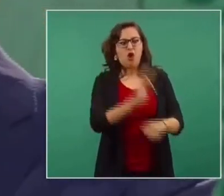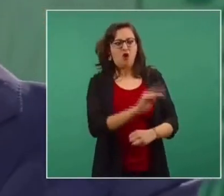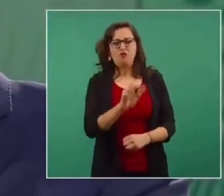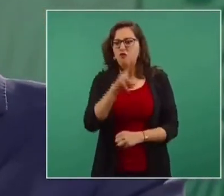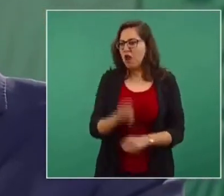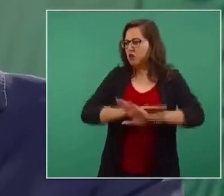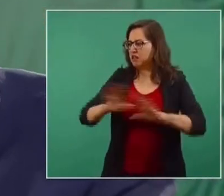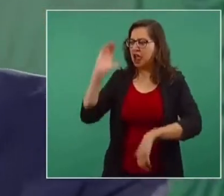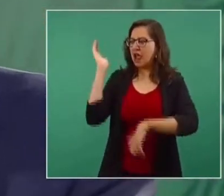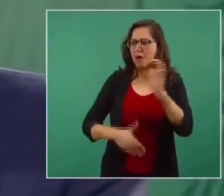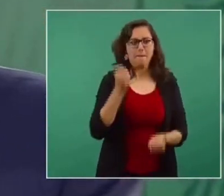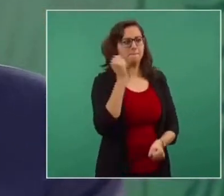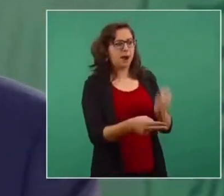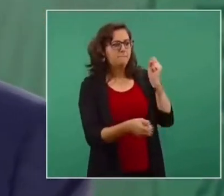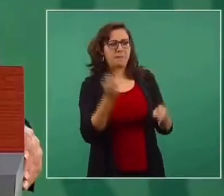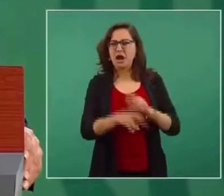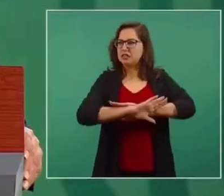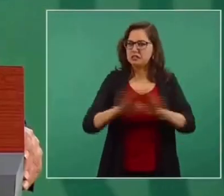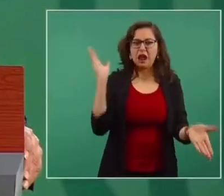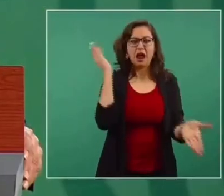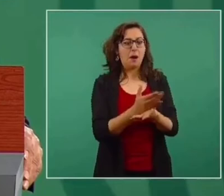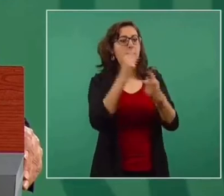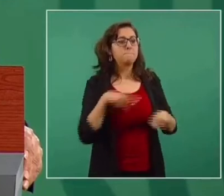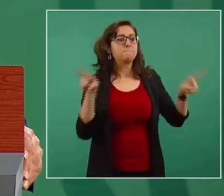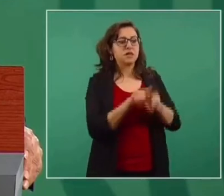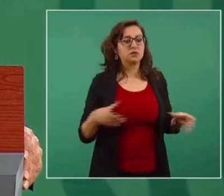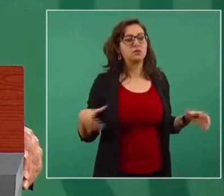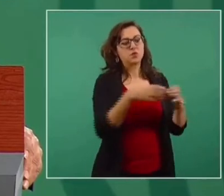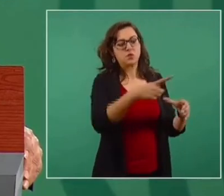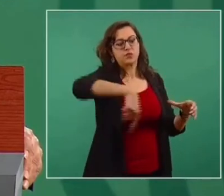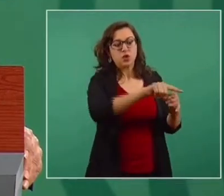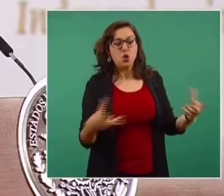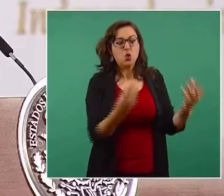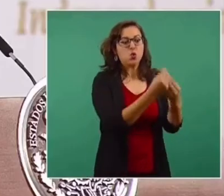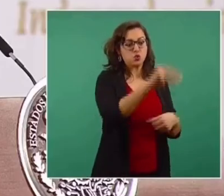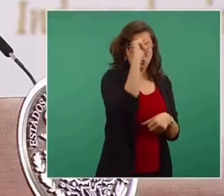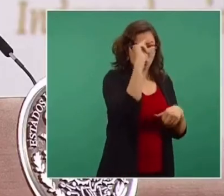no tienen privilegios, junto con sus voceros, sus intelectuales orgánicos,